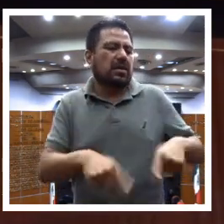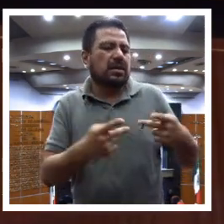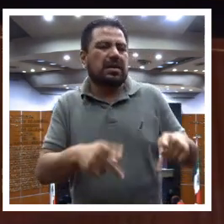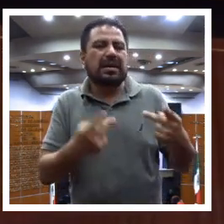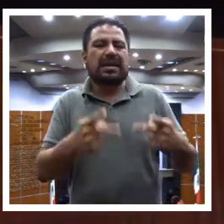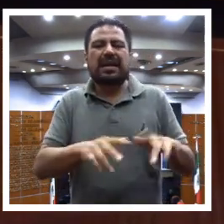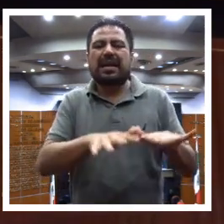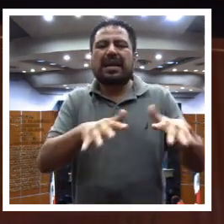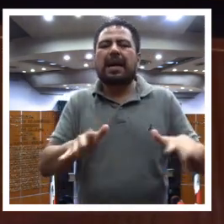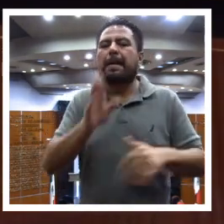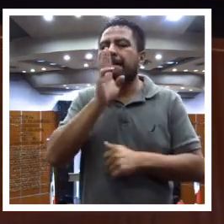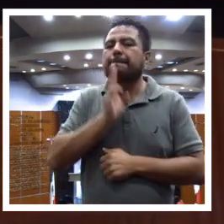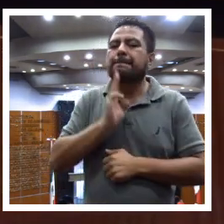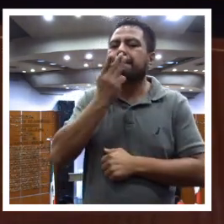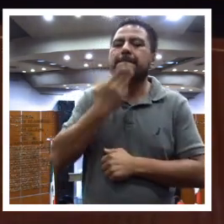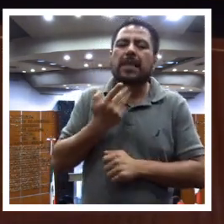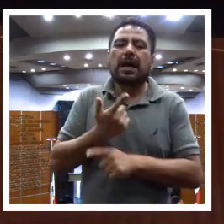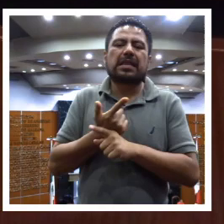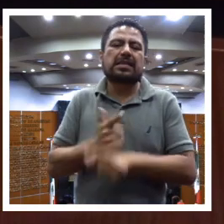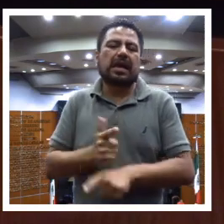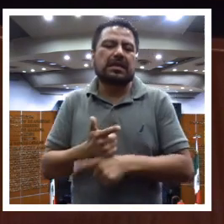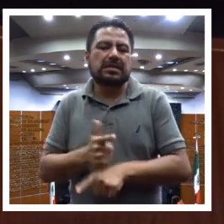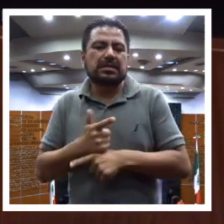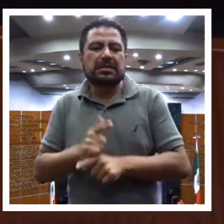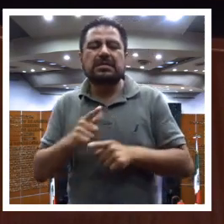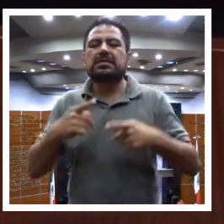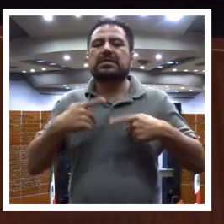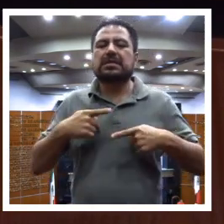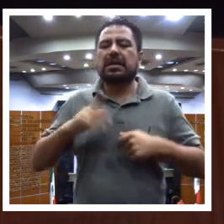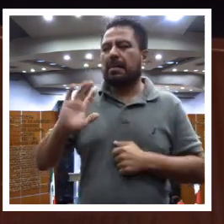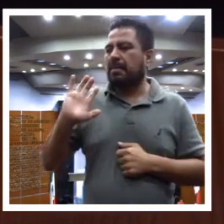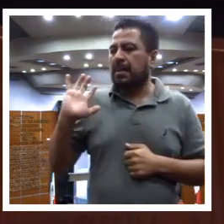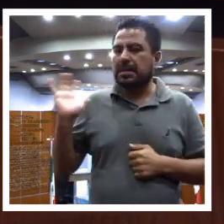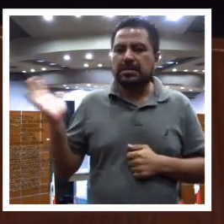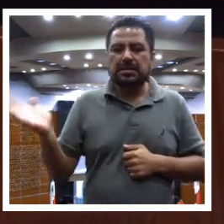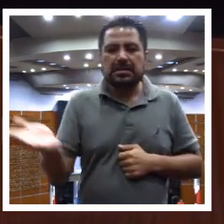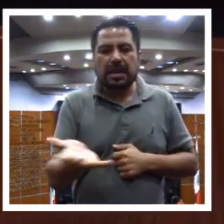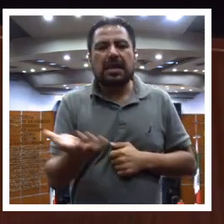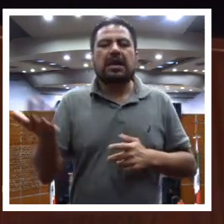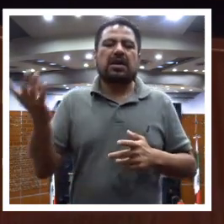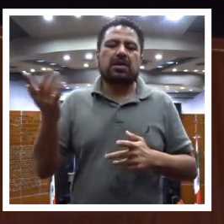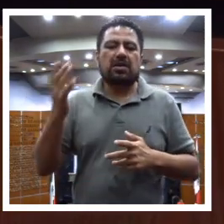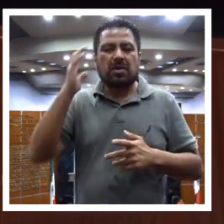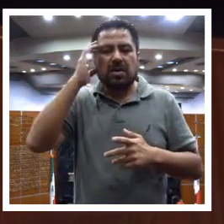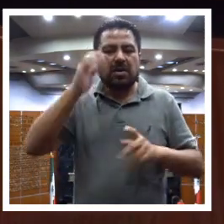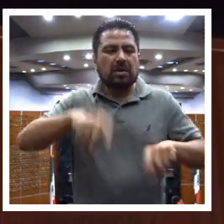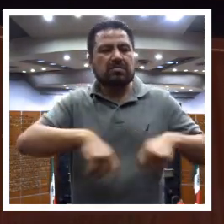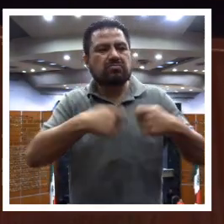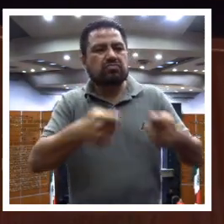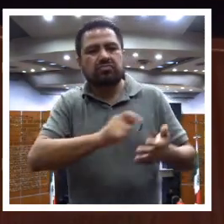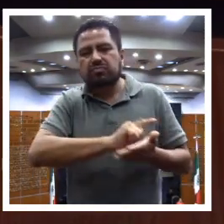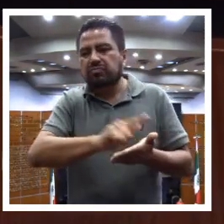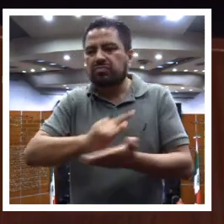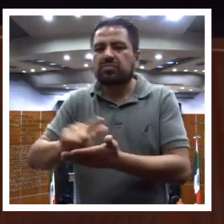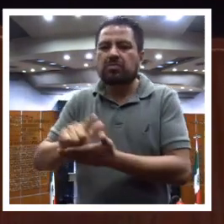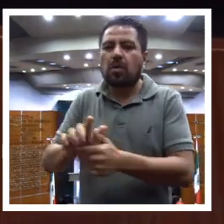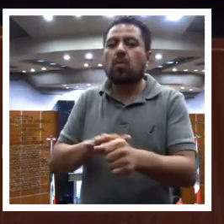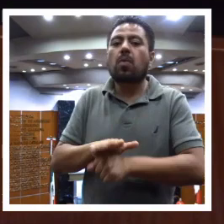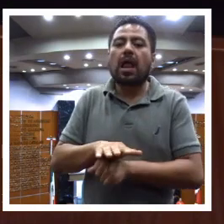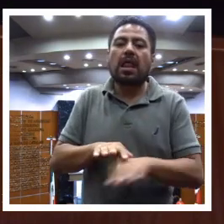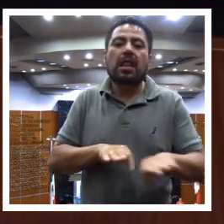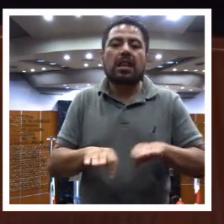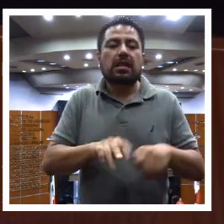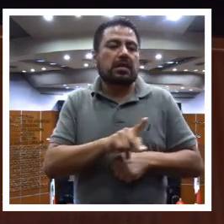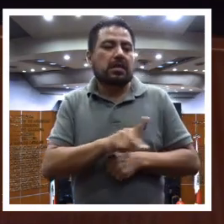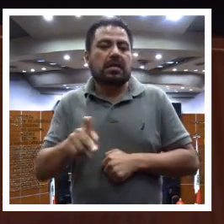en la playa, los taxistas, meseros, camareros. ¿Qué trabajo van a